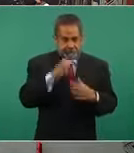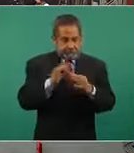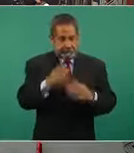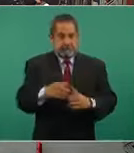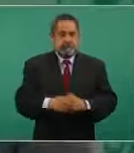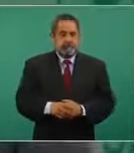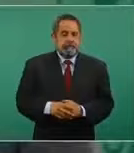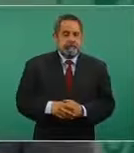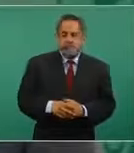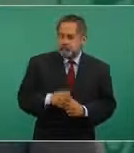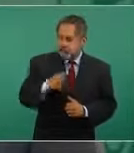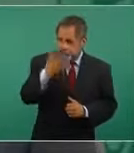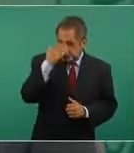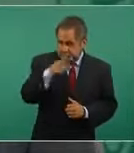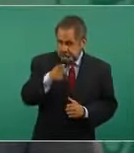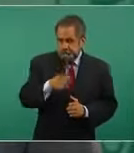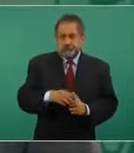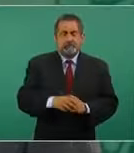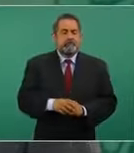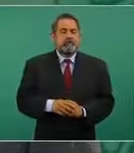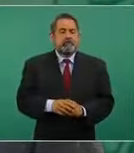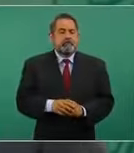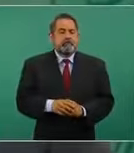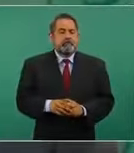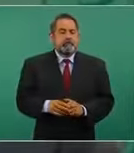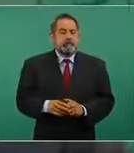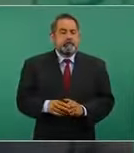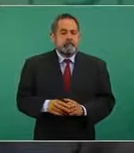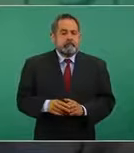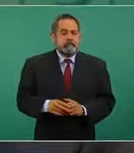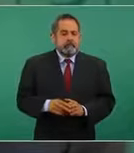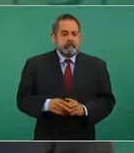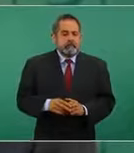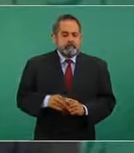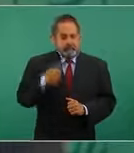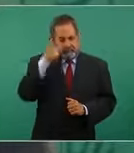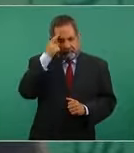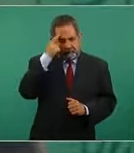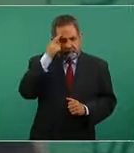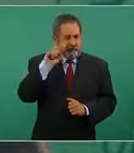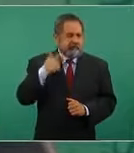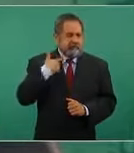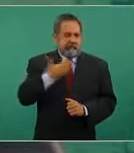¿Ustedes creen que estaba consciente Zedillo